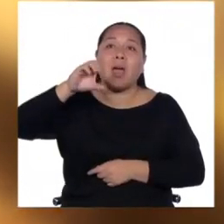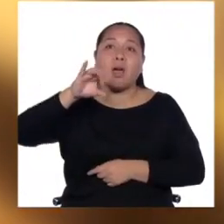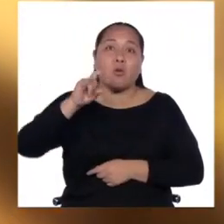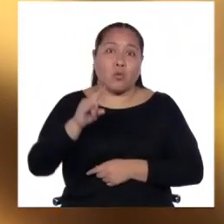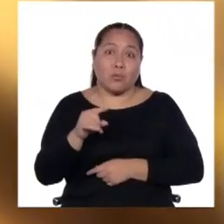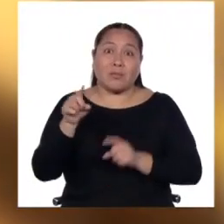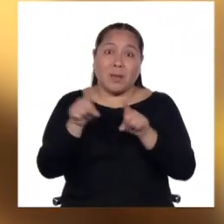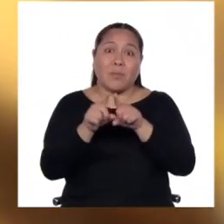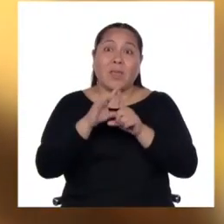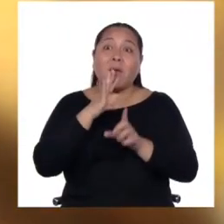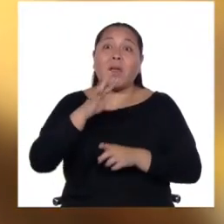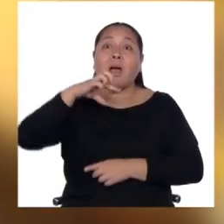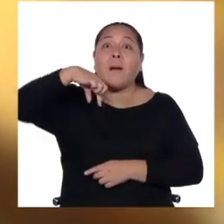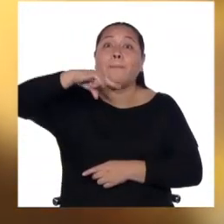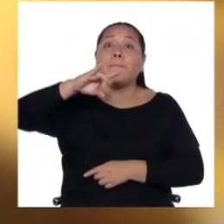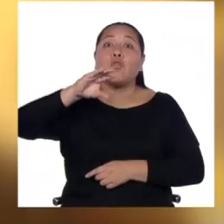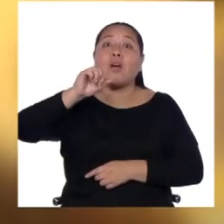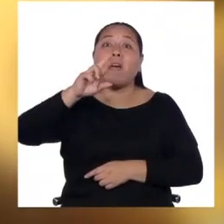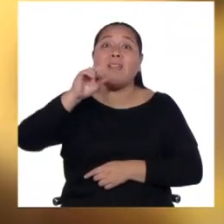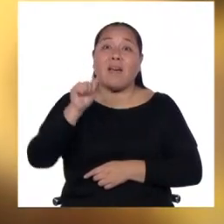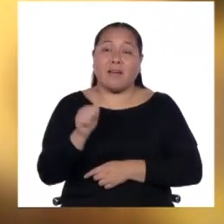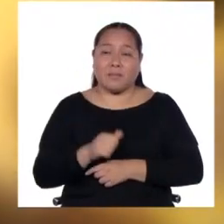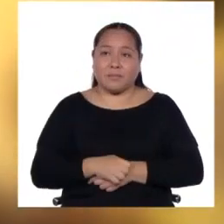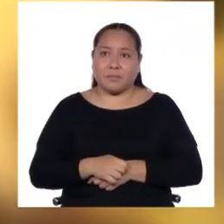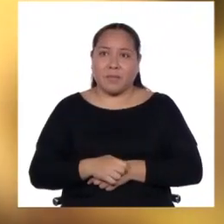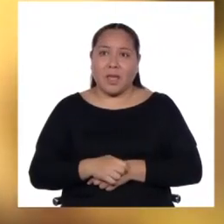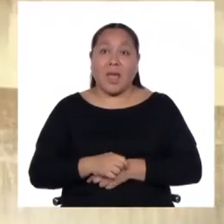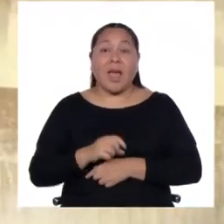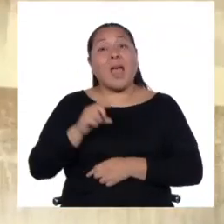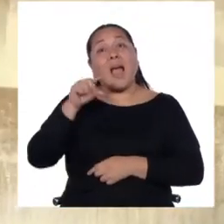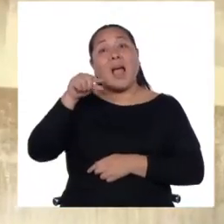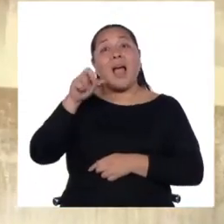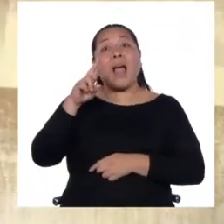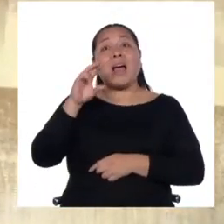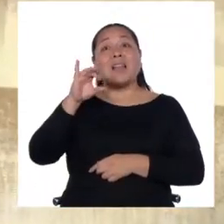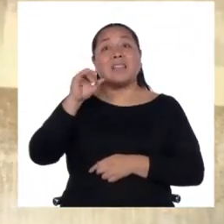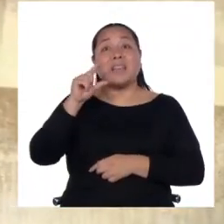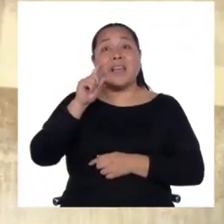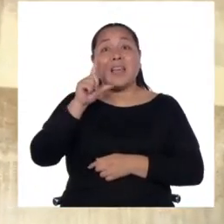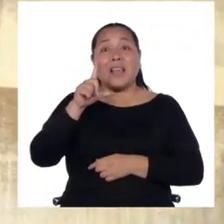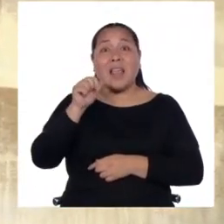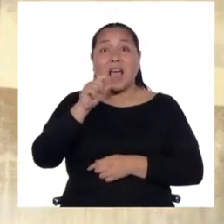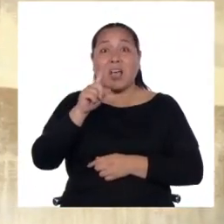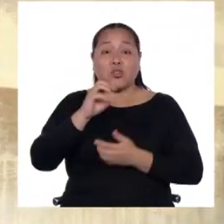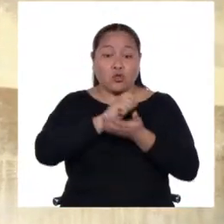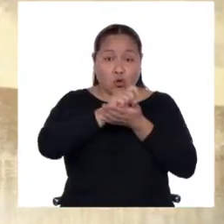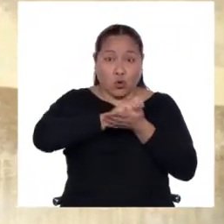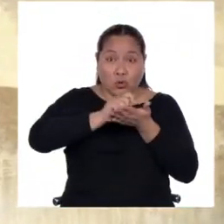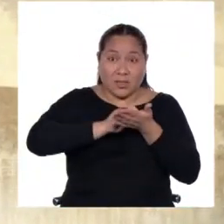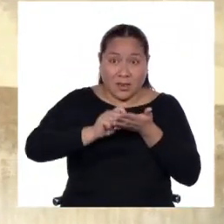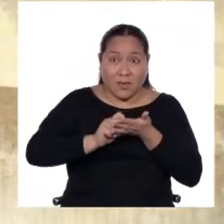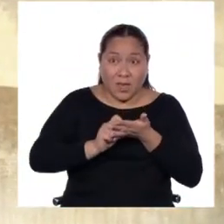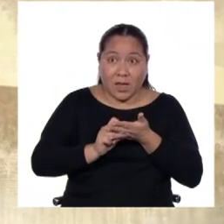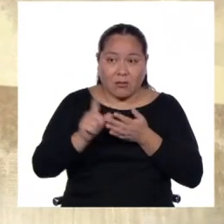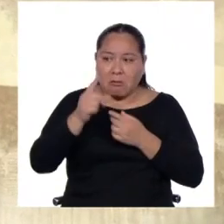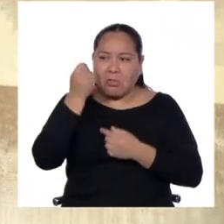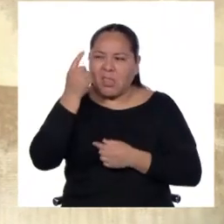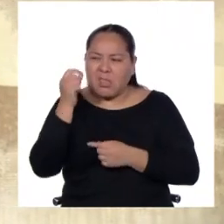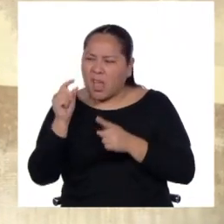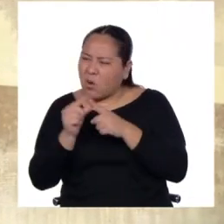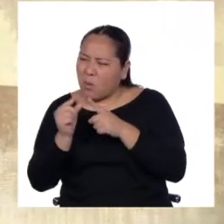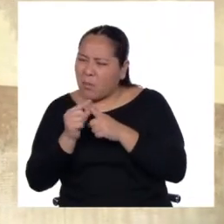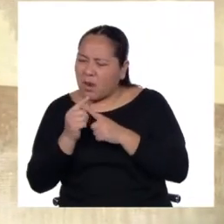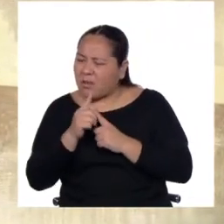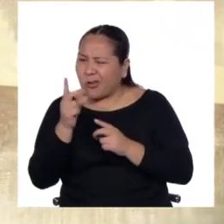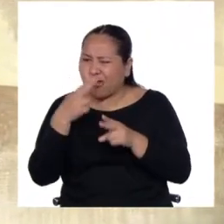entendían muchos términos muy comunes, digamos, en la nomenclatura de las instituciones, los nombres